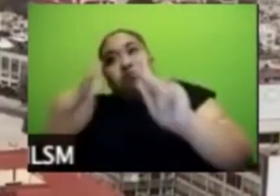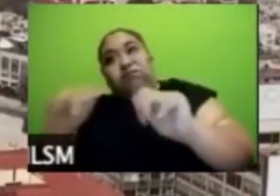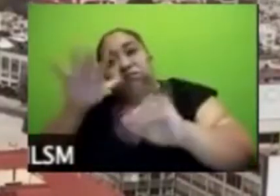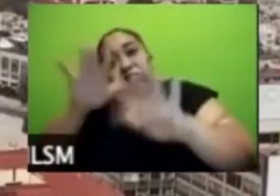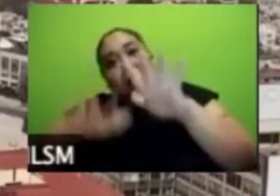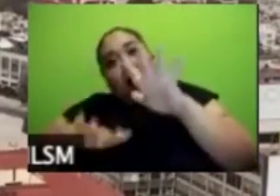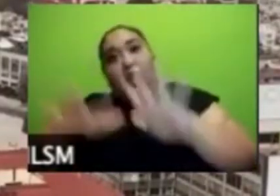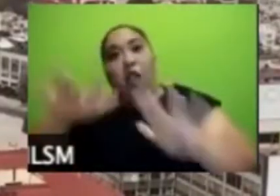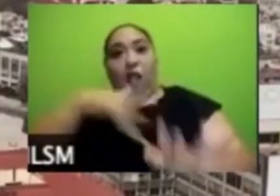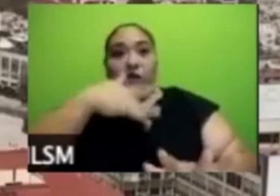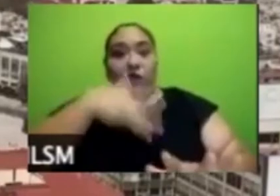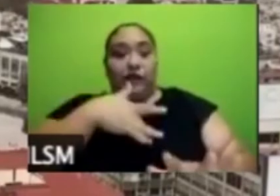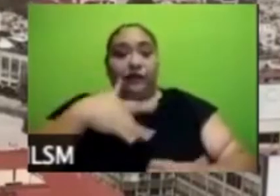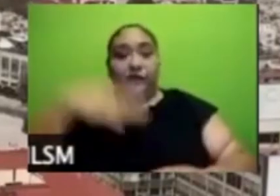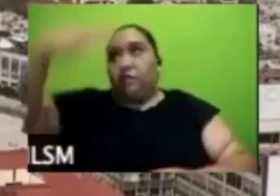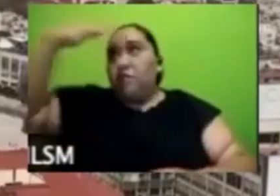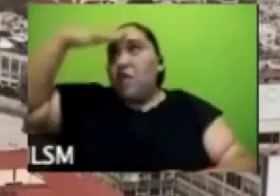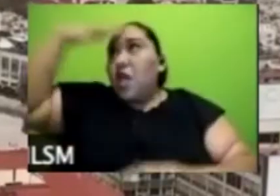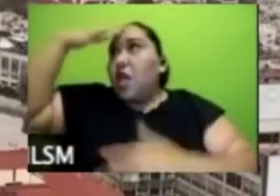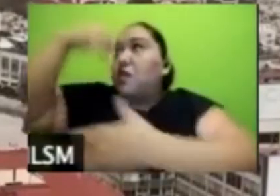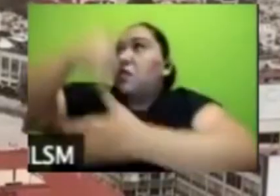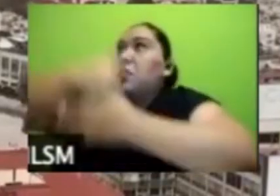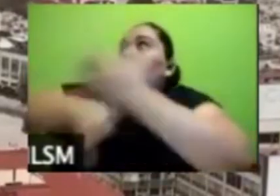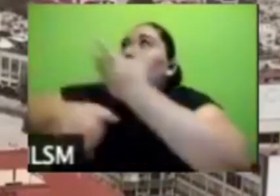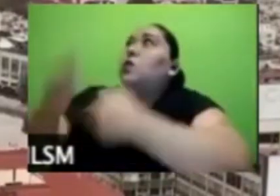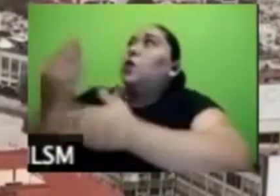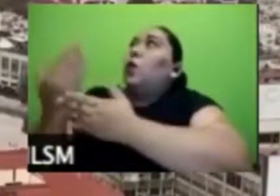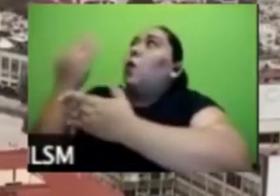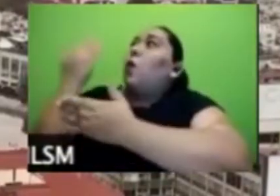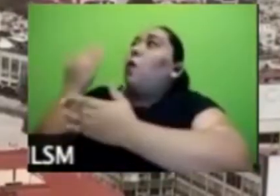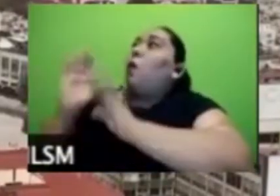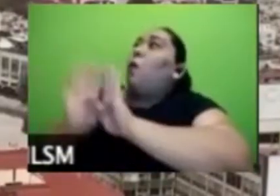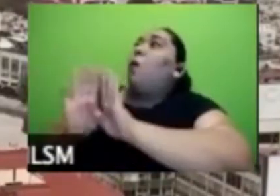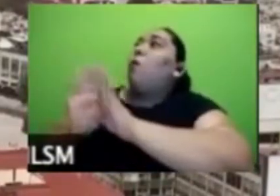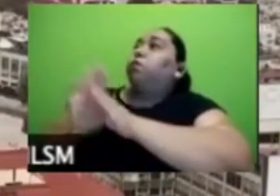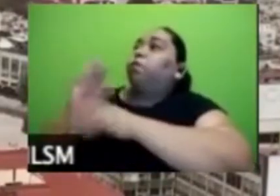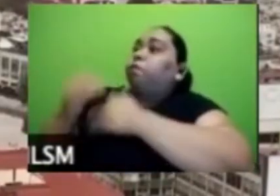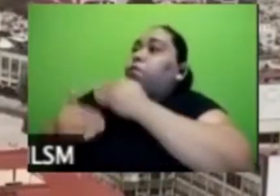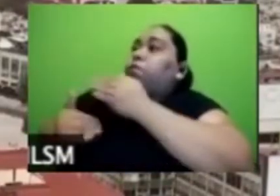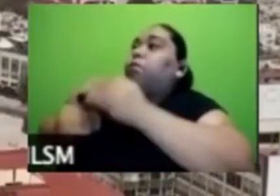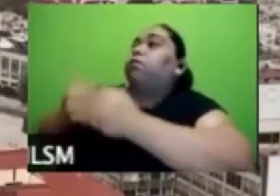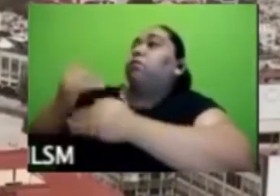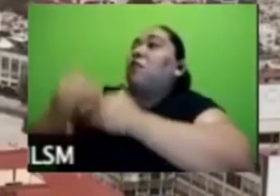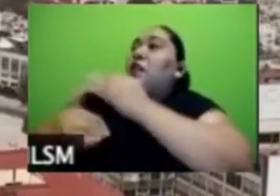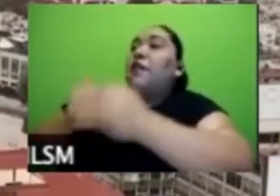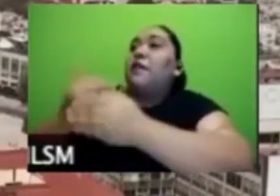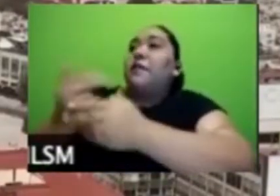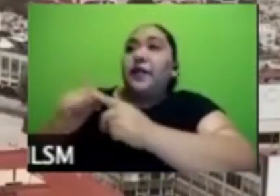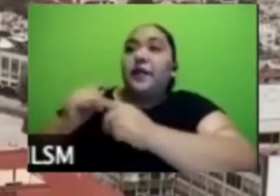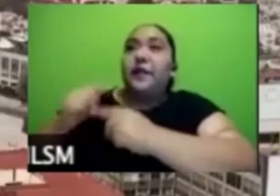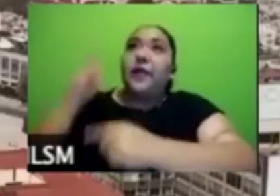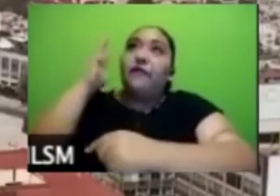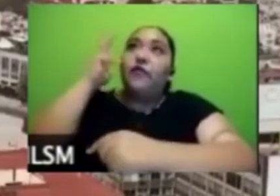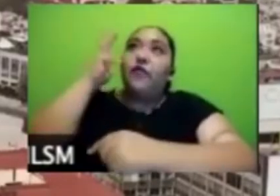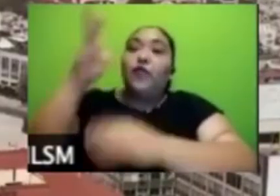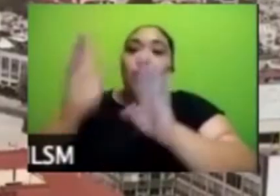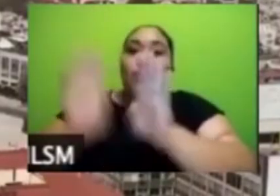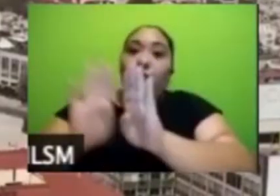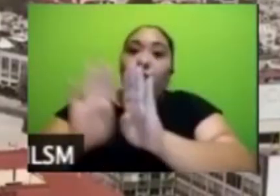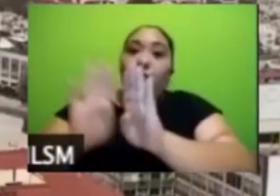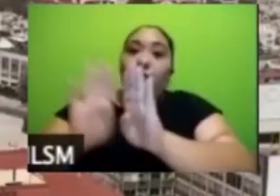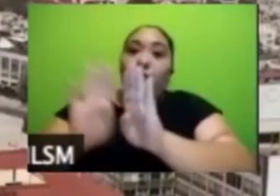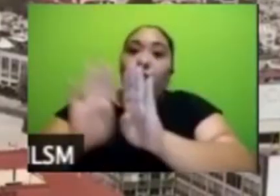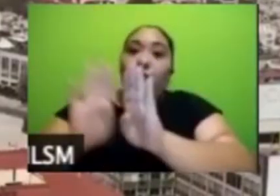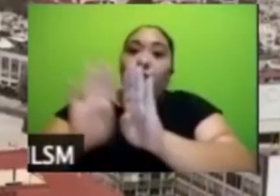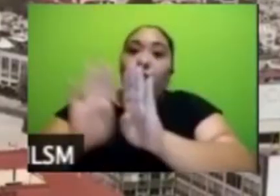hacia dónde vamos por qué pasó y con tanta información ha habido momentos de paz también como decía Graciela depresión por ejemplo